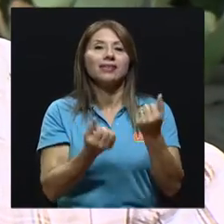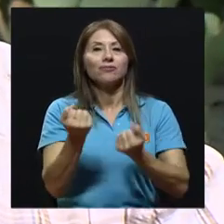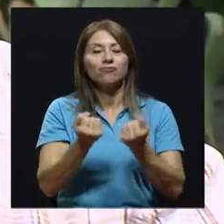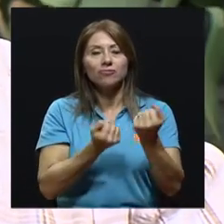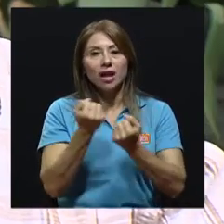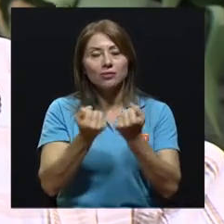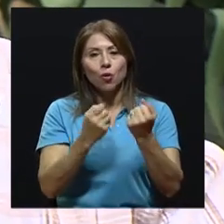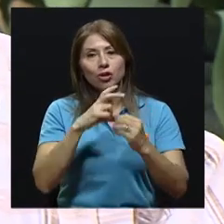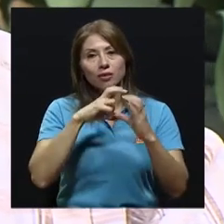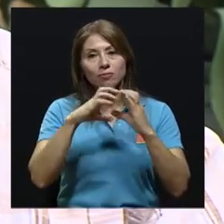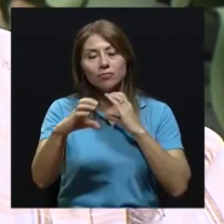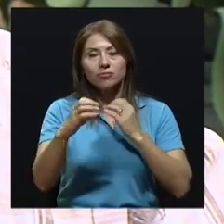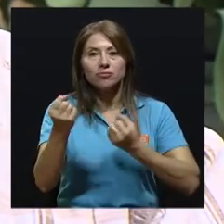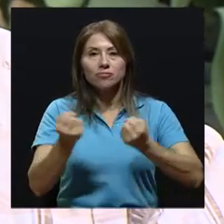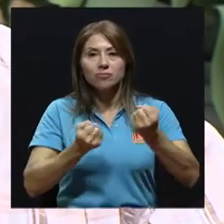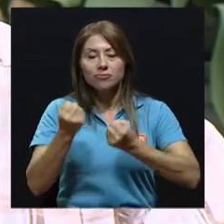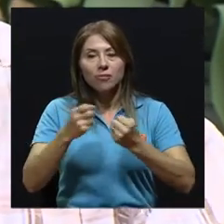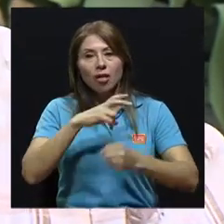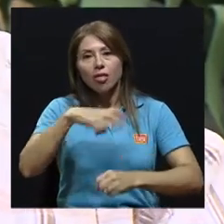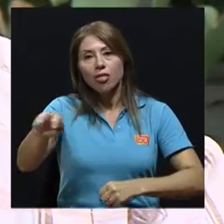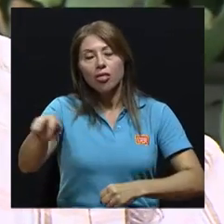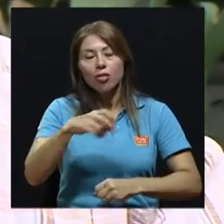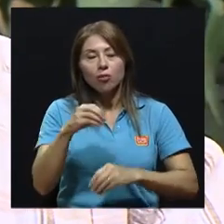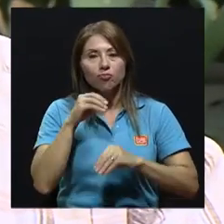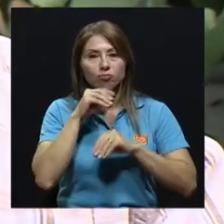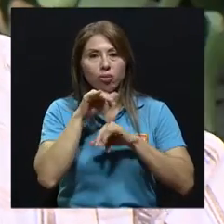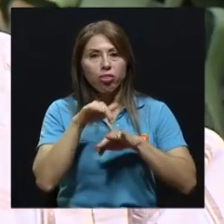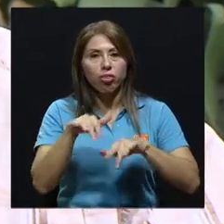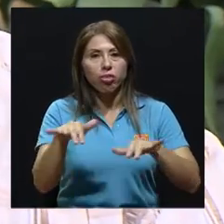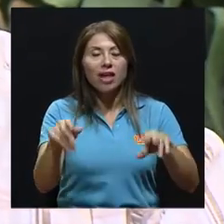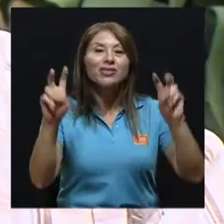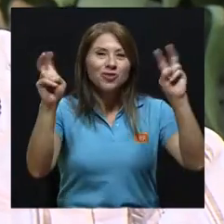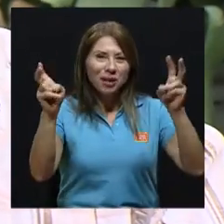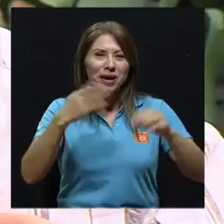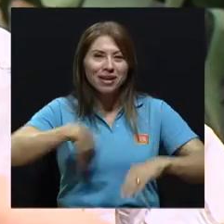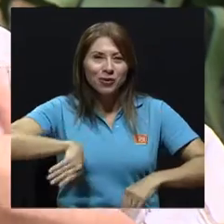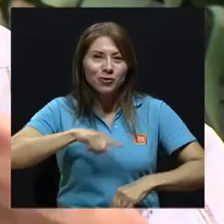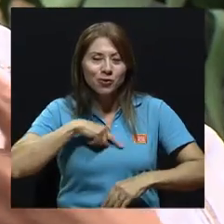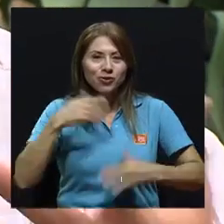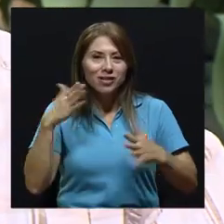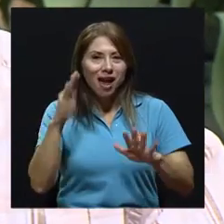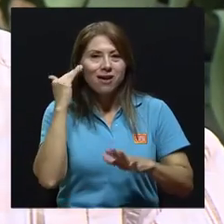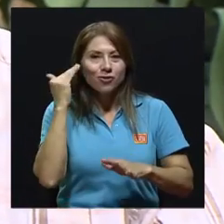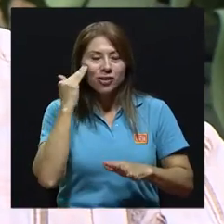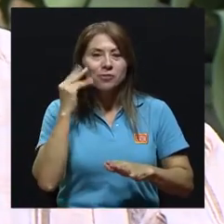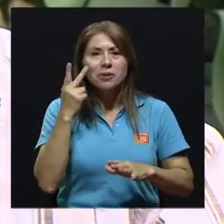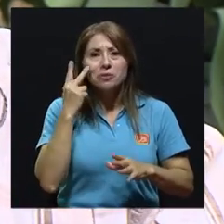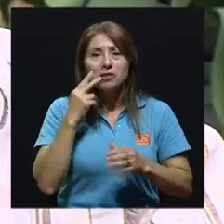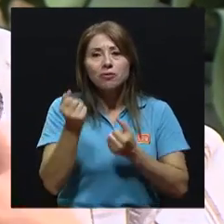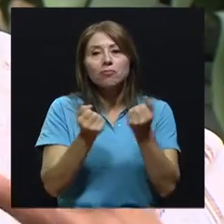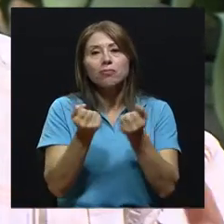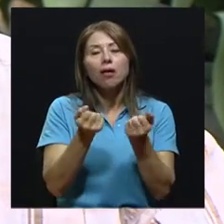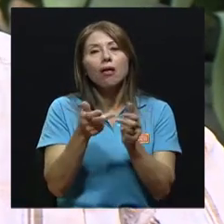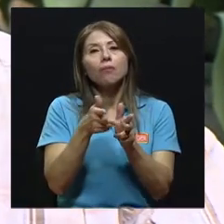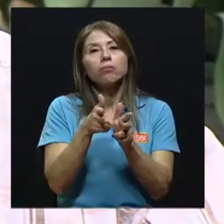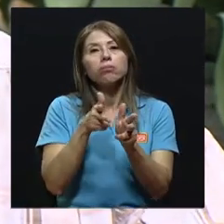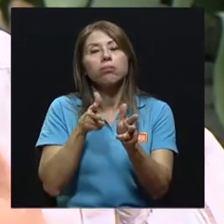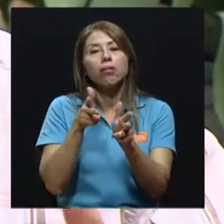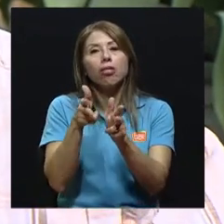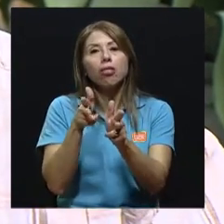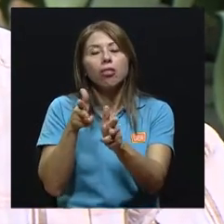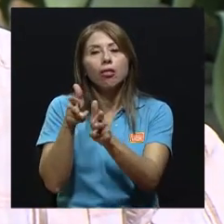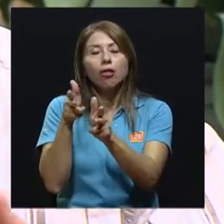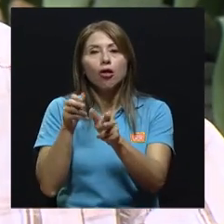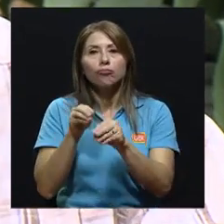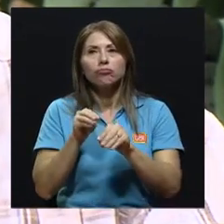fuentes móviles, que es un tema que todos conocemos prácticamente con las presas que vemos que generan estrés, que generan otro